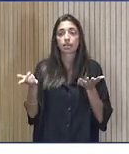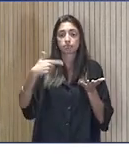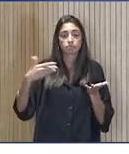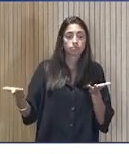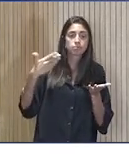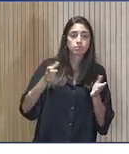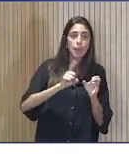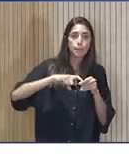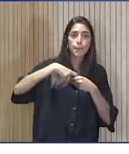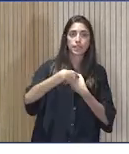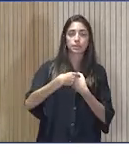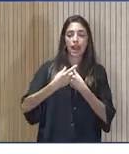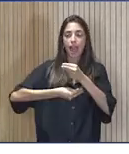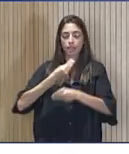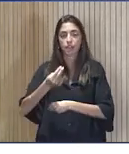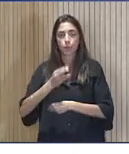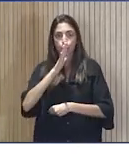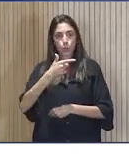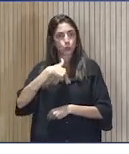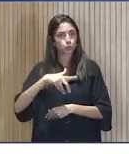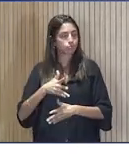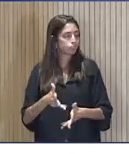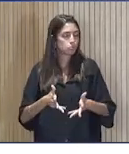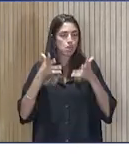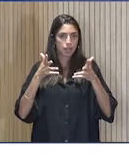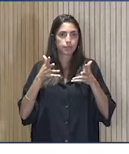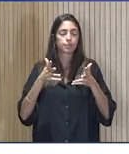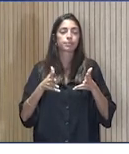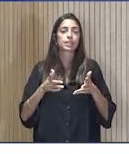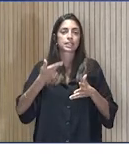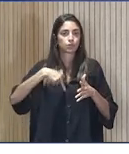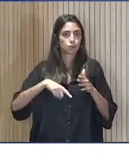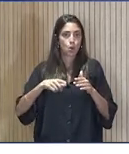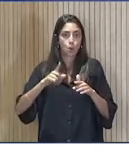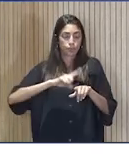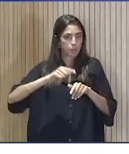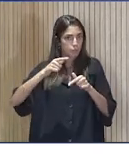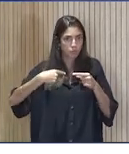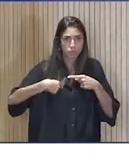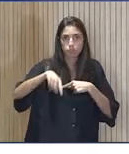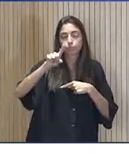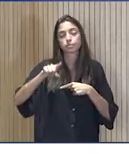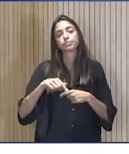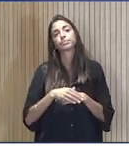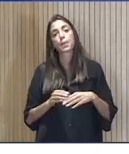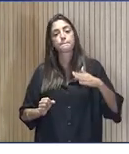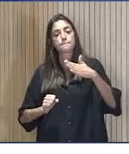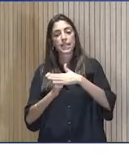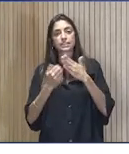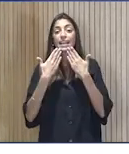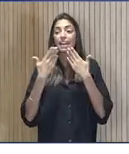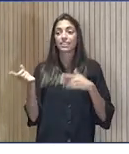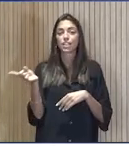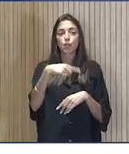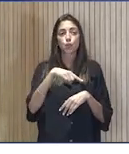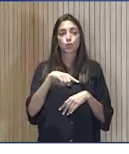hacedlo, que nosotros estaremos encantados de que esto perdure el máximo tiempo posible. Gracias a todos, felicidades a los